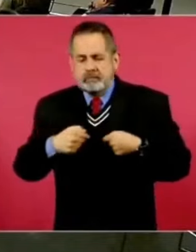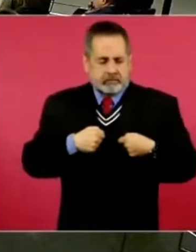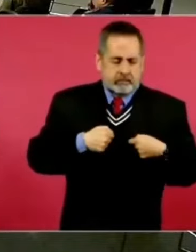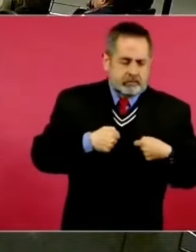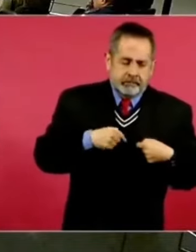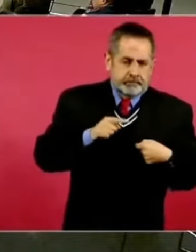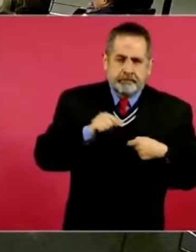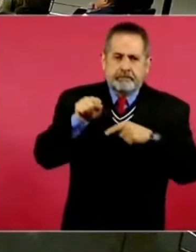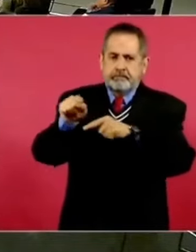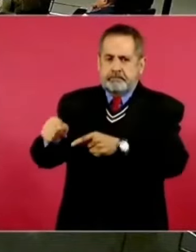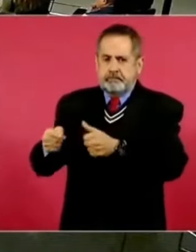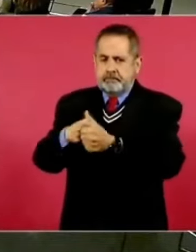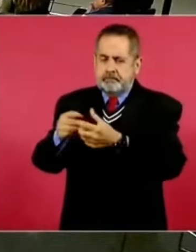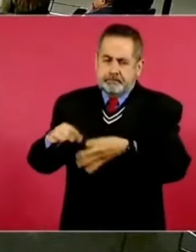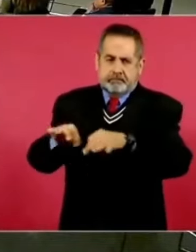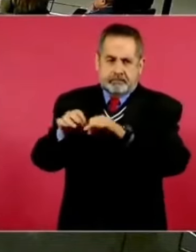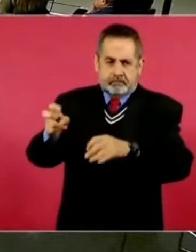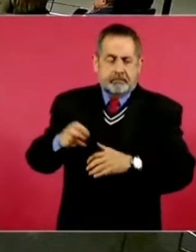Ahí está,